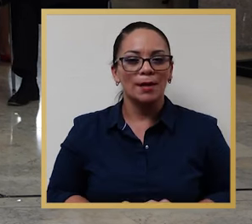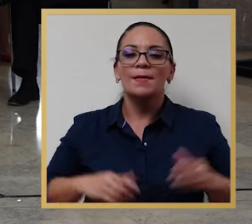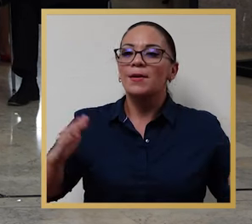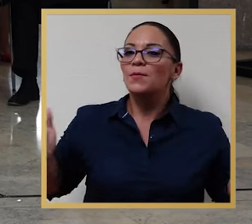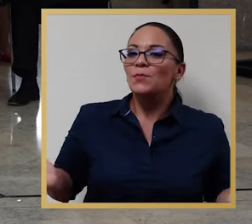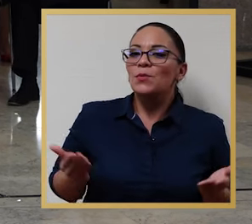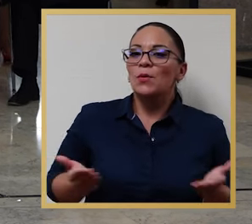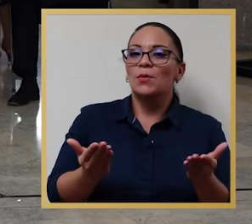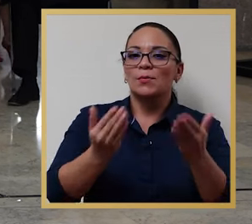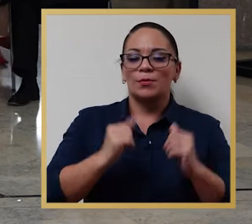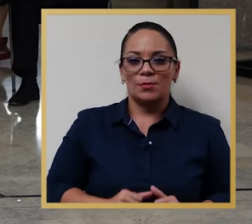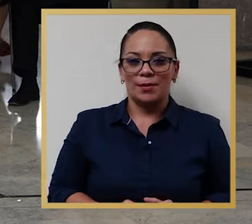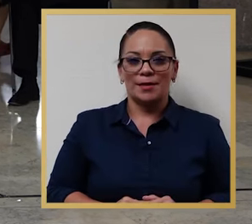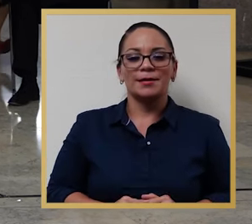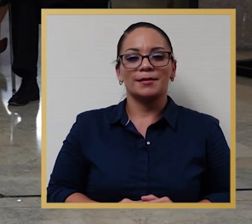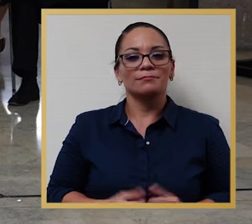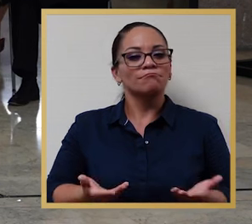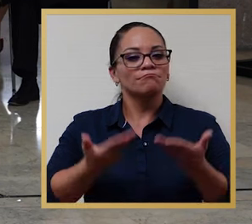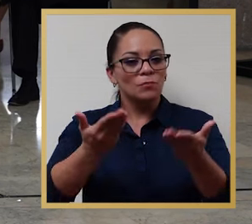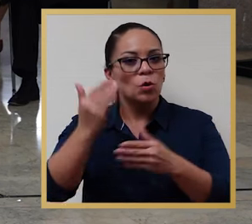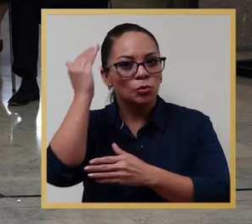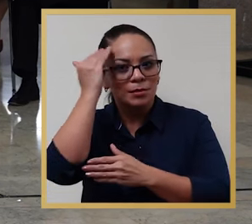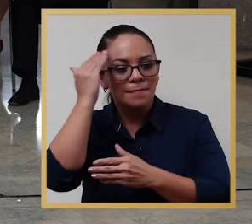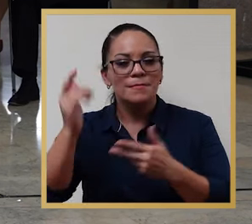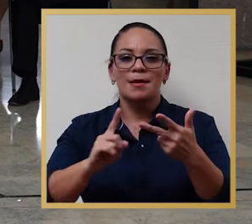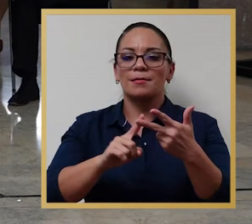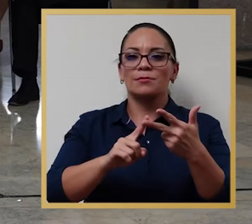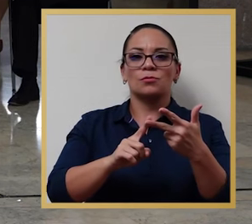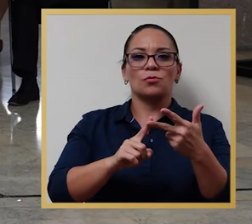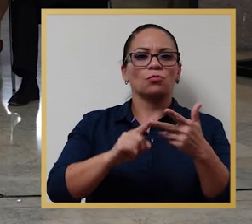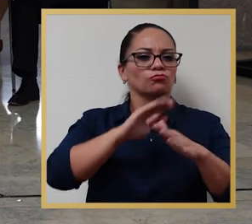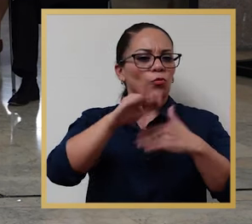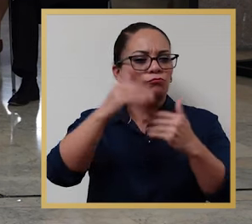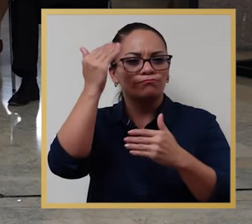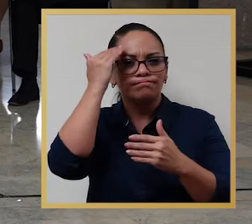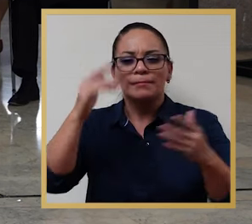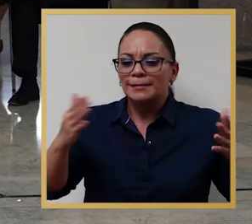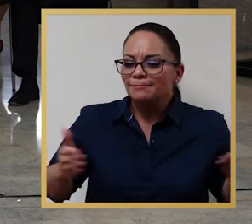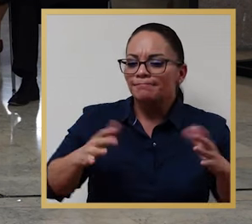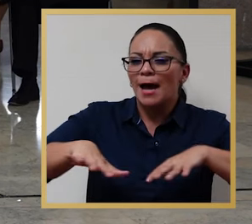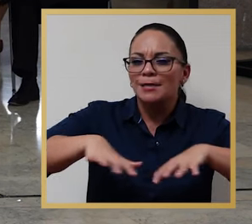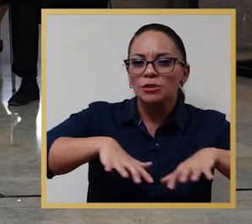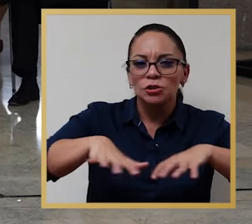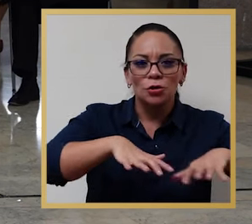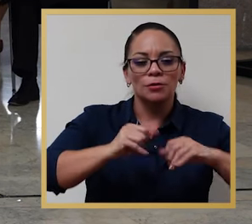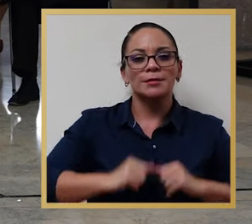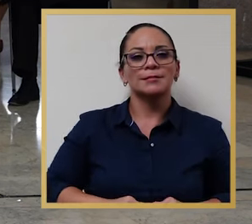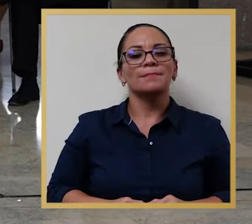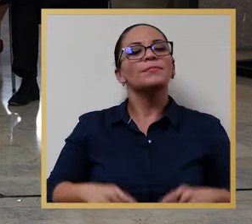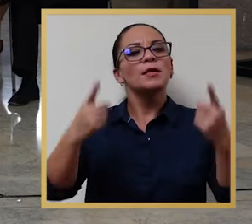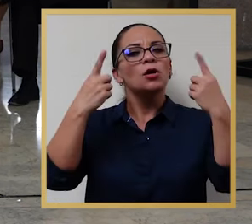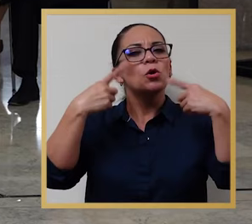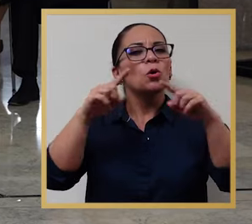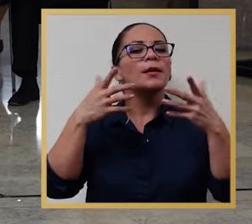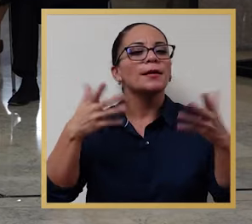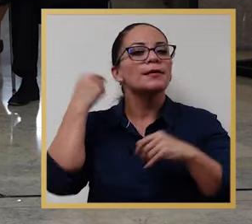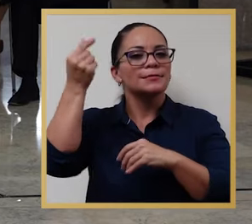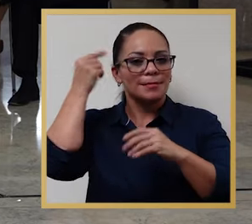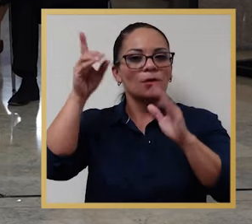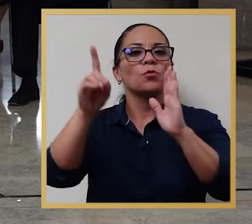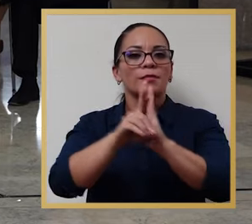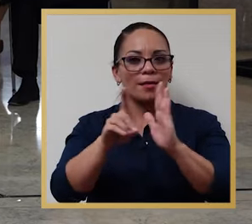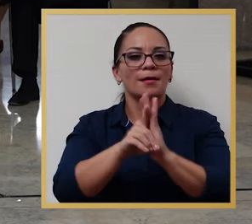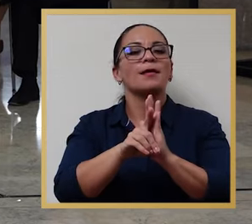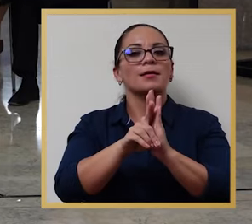promover, crear conocimiento, crear conciencia, estimular acciones para promover